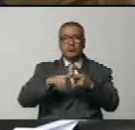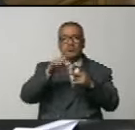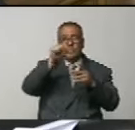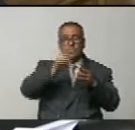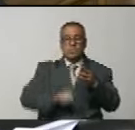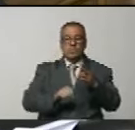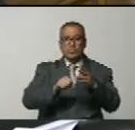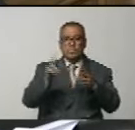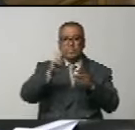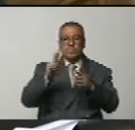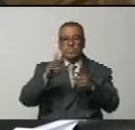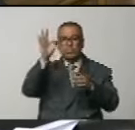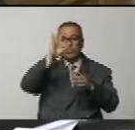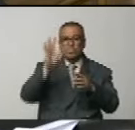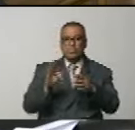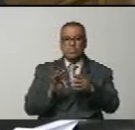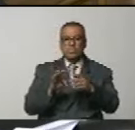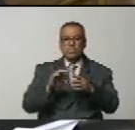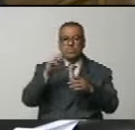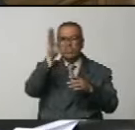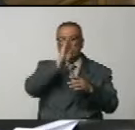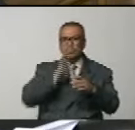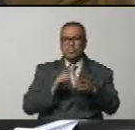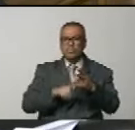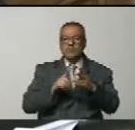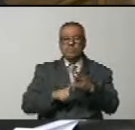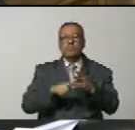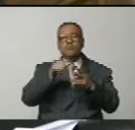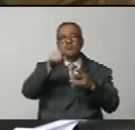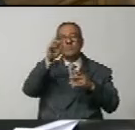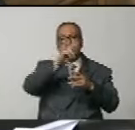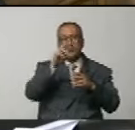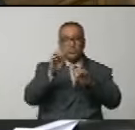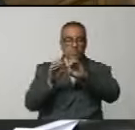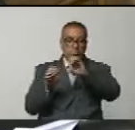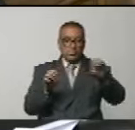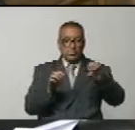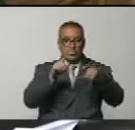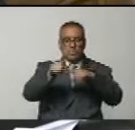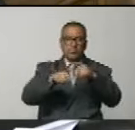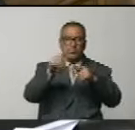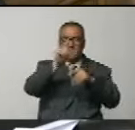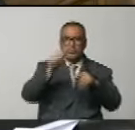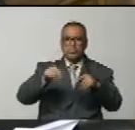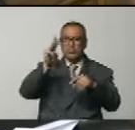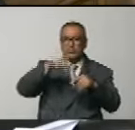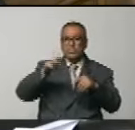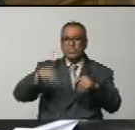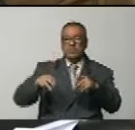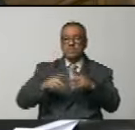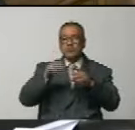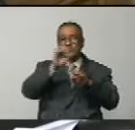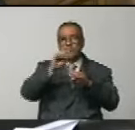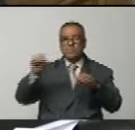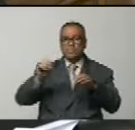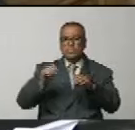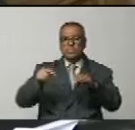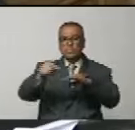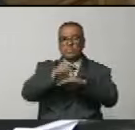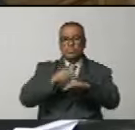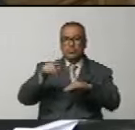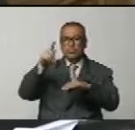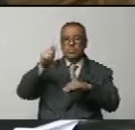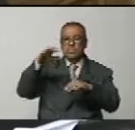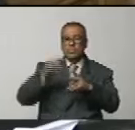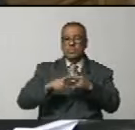sur república federativa de brasil este república cooperativa de guyana y por el oeste estados del